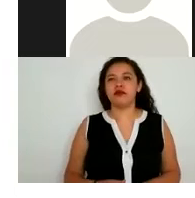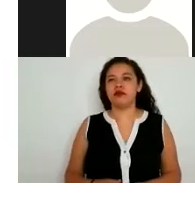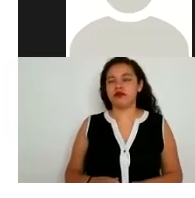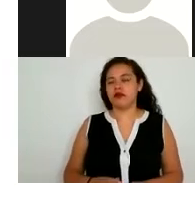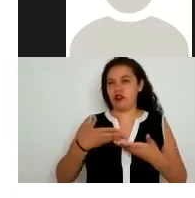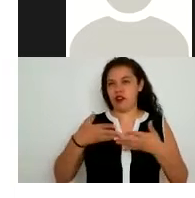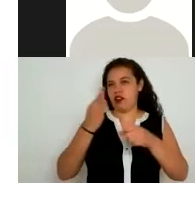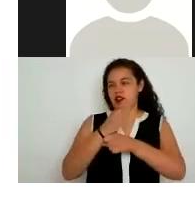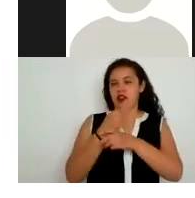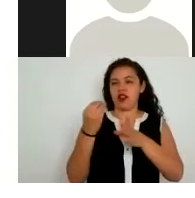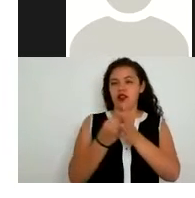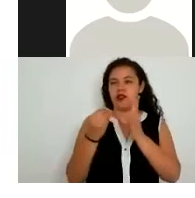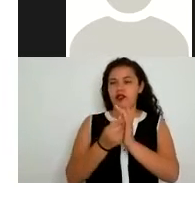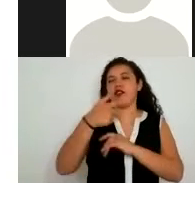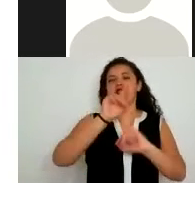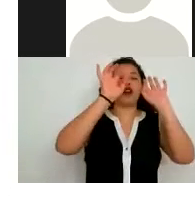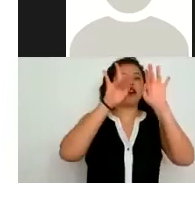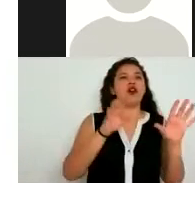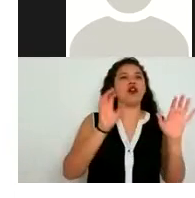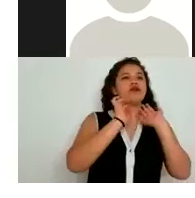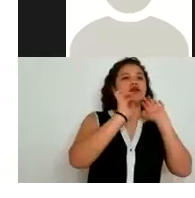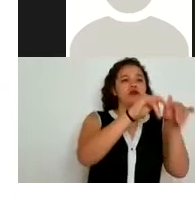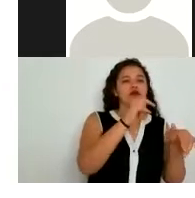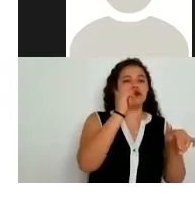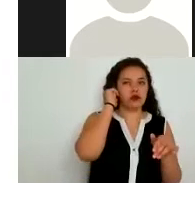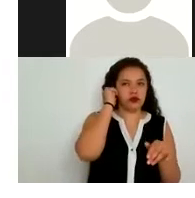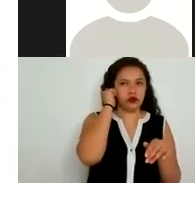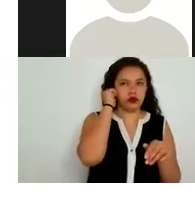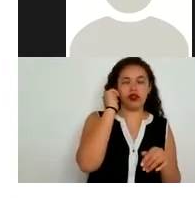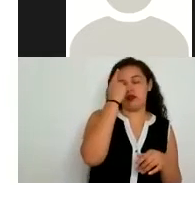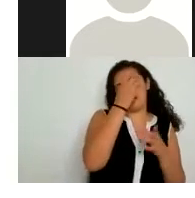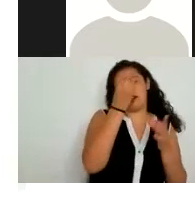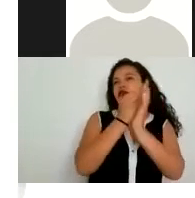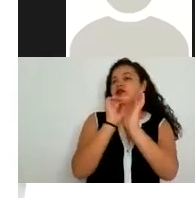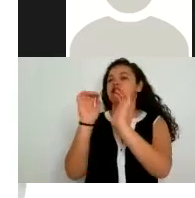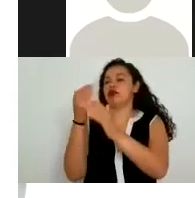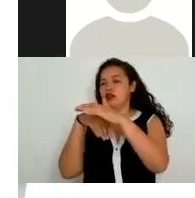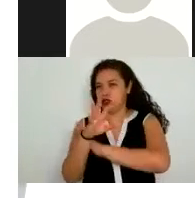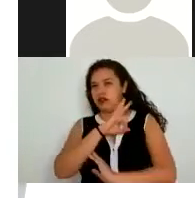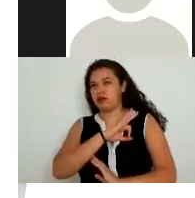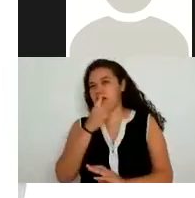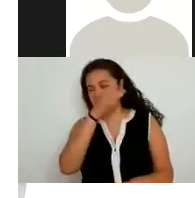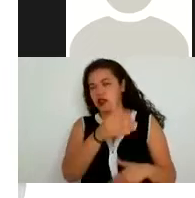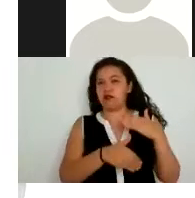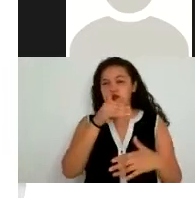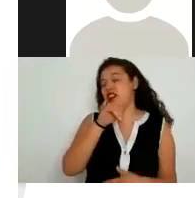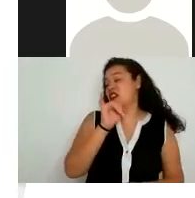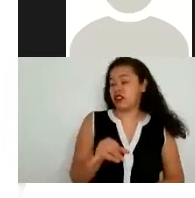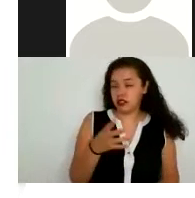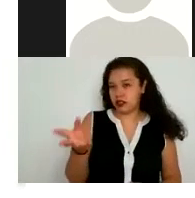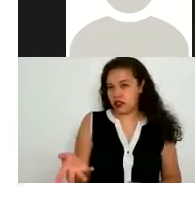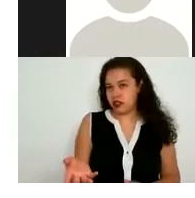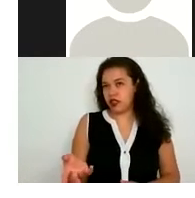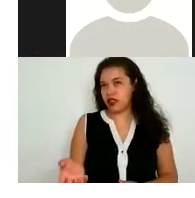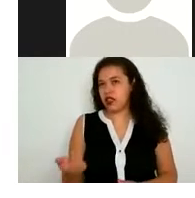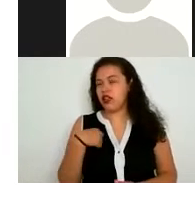ustedes se inscriben al formulario para poder acceder a este curso entonces hay muchos procesos que ya están así que no directamente yo te pido